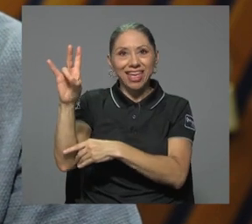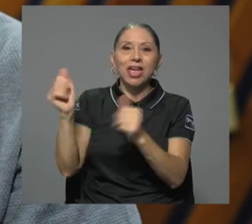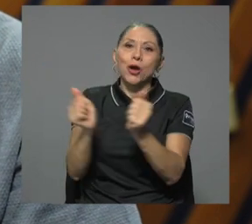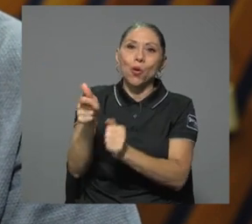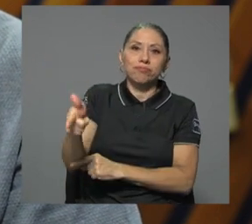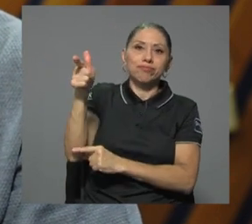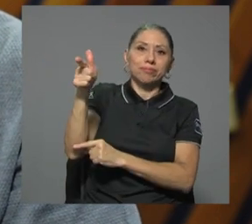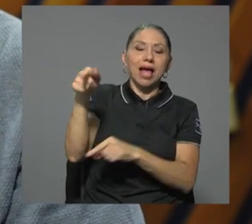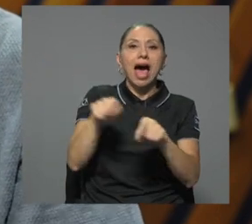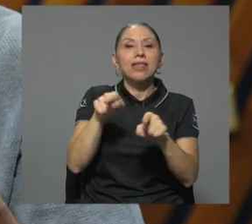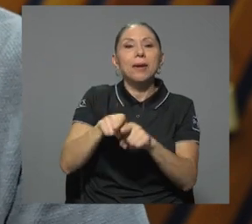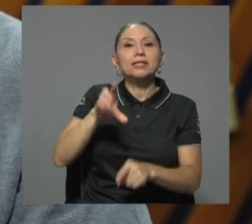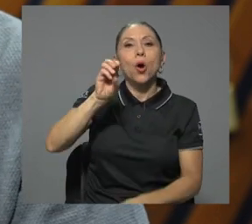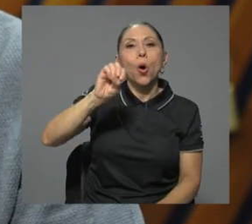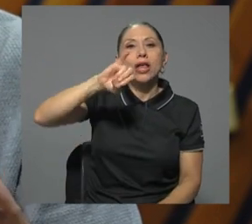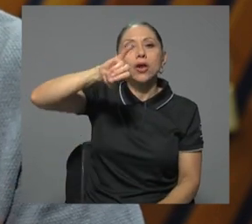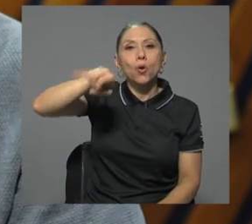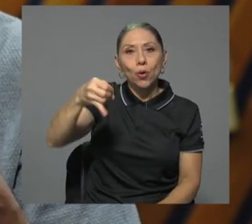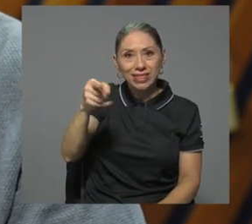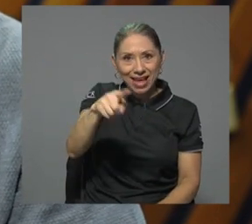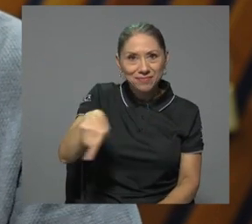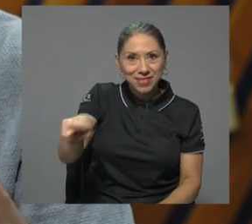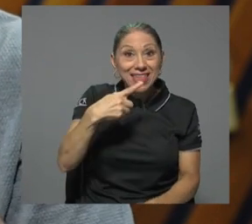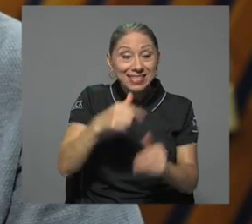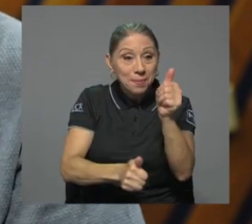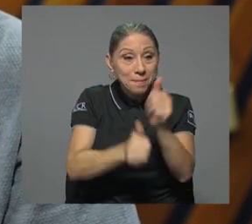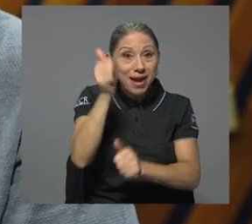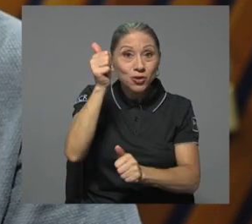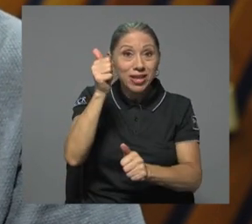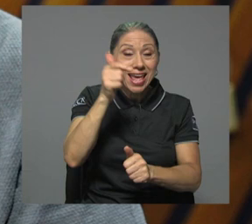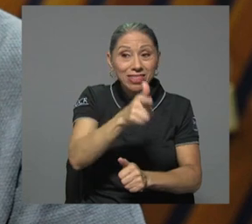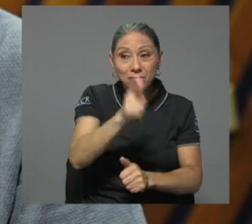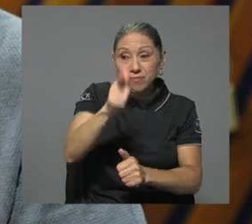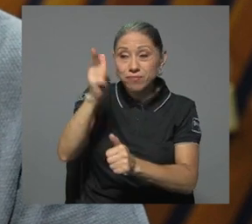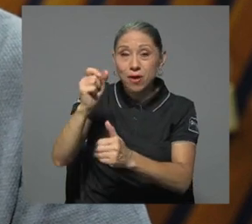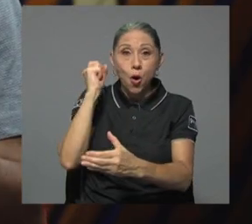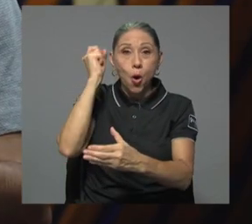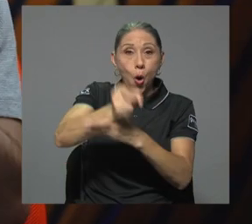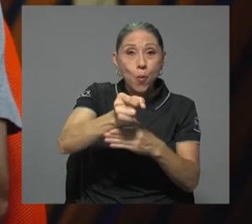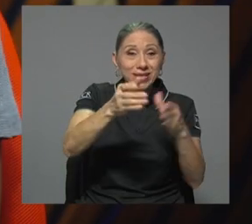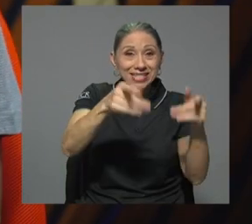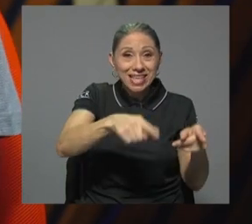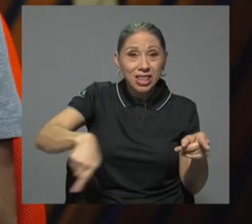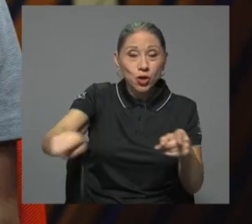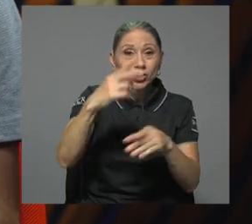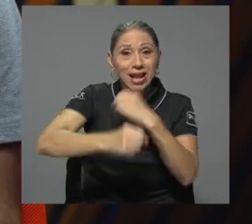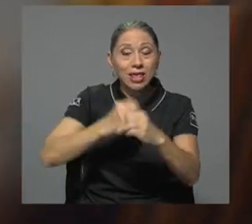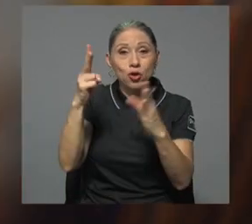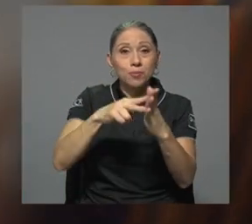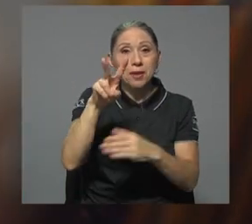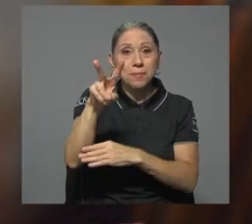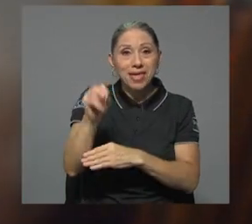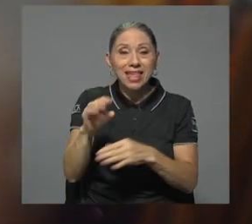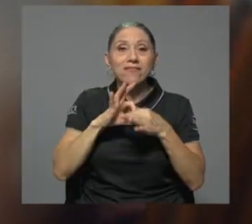organismo de investigación judicial vincula la mayoría de homicidios dolosos que se dieron en el 2020 con el tráfico de drogas.